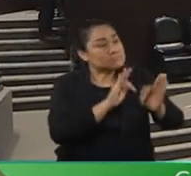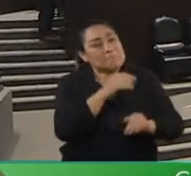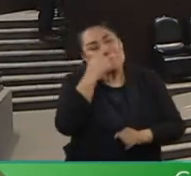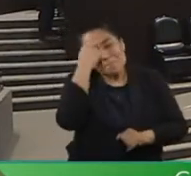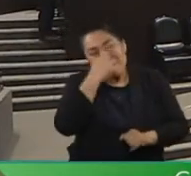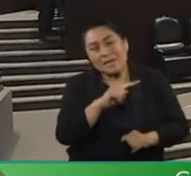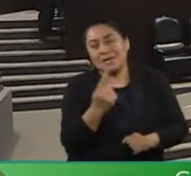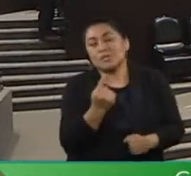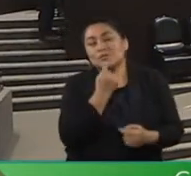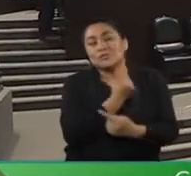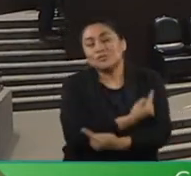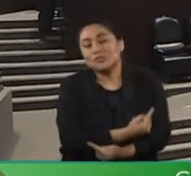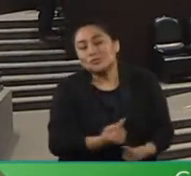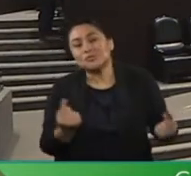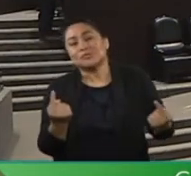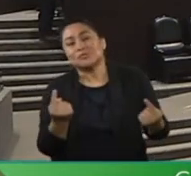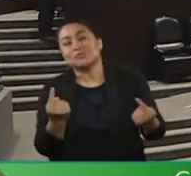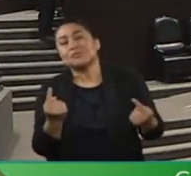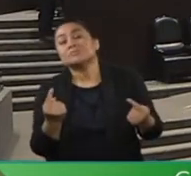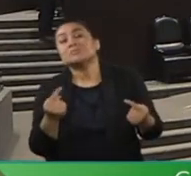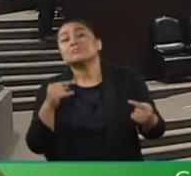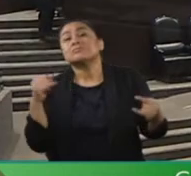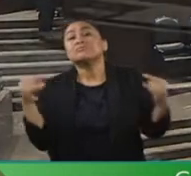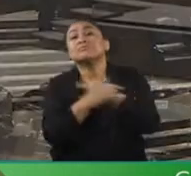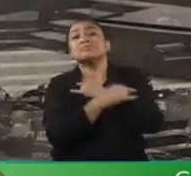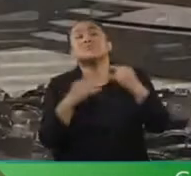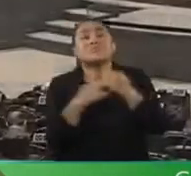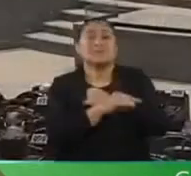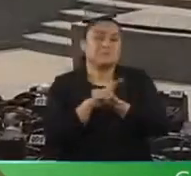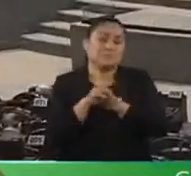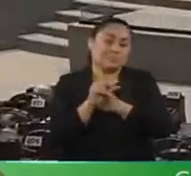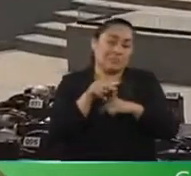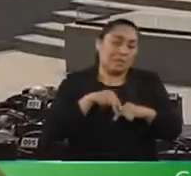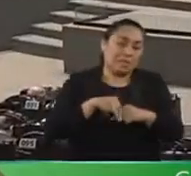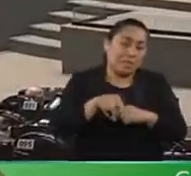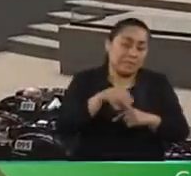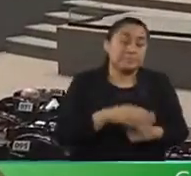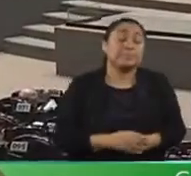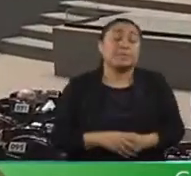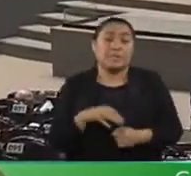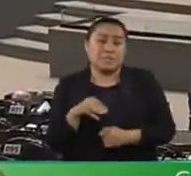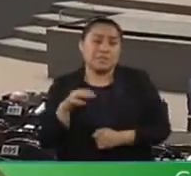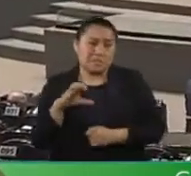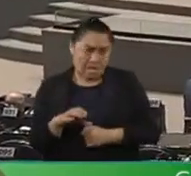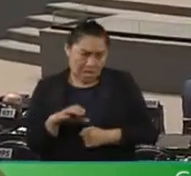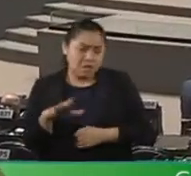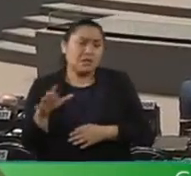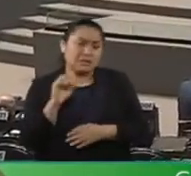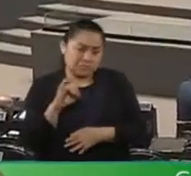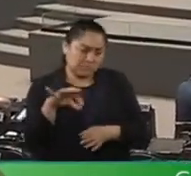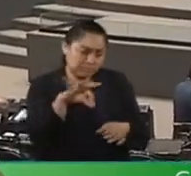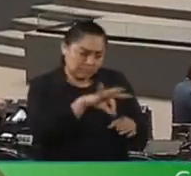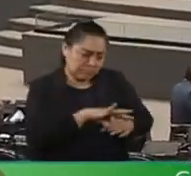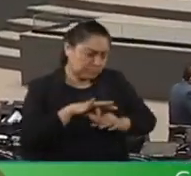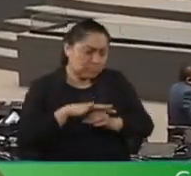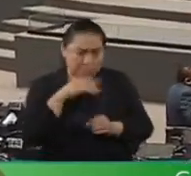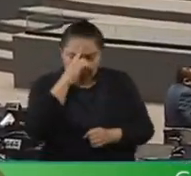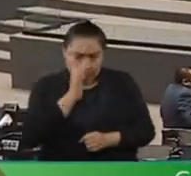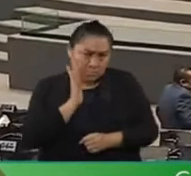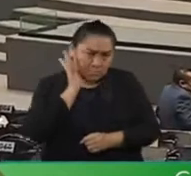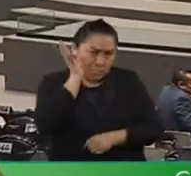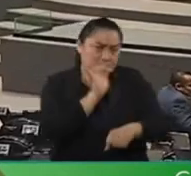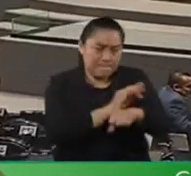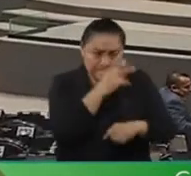los pequeños se acerquen a las avenidas. Hoy los votos de Movimiento Ciudadano están para hacer de México un mejor país,